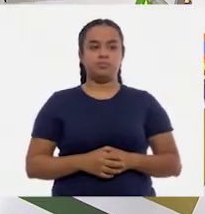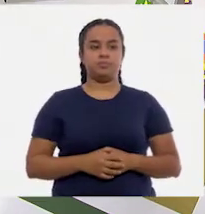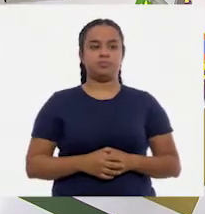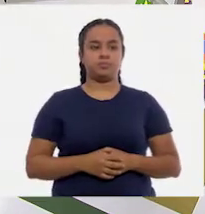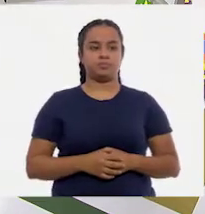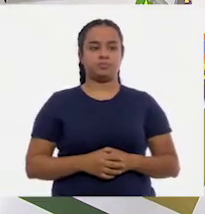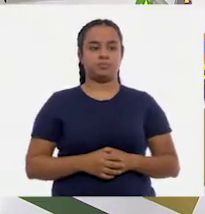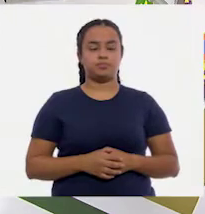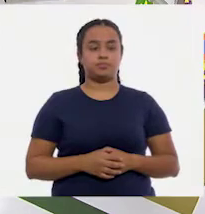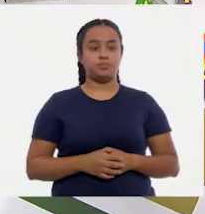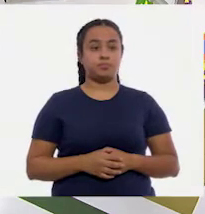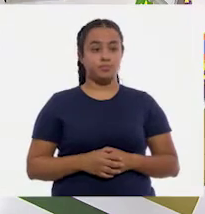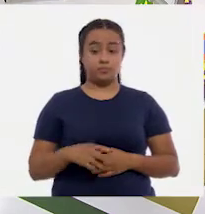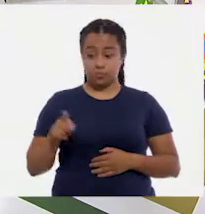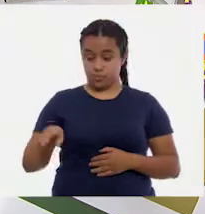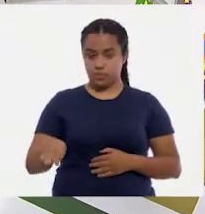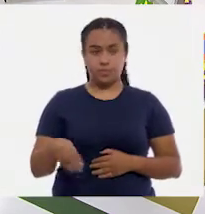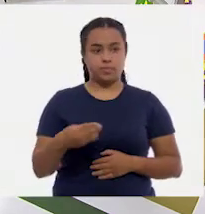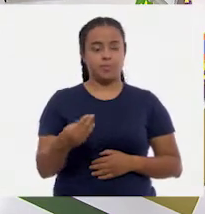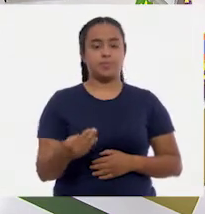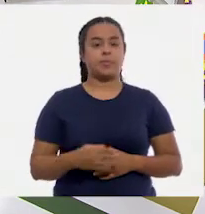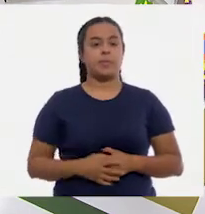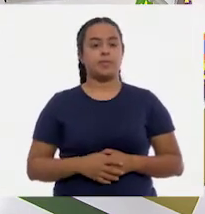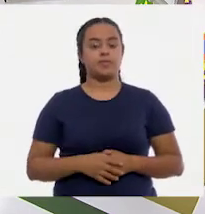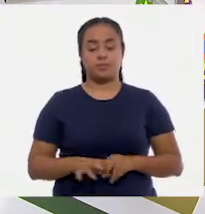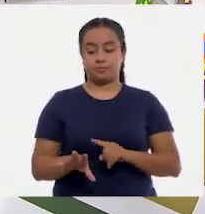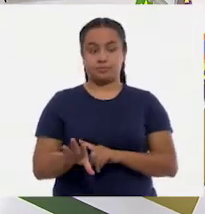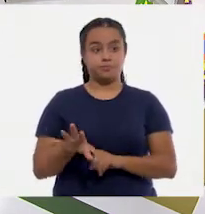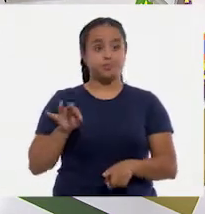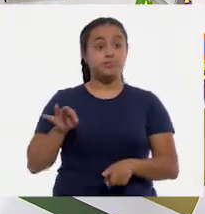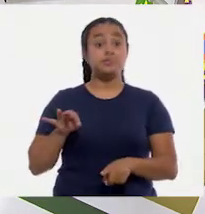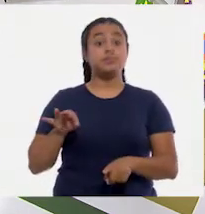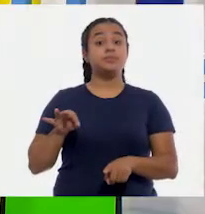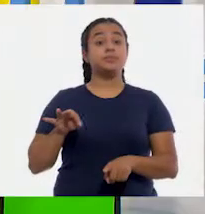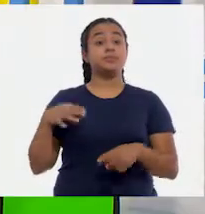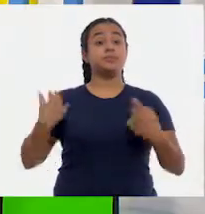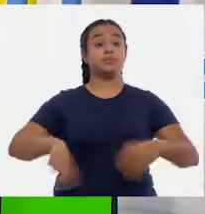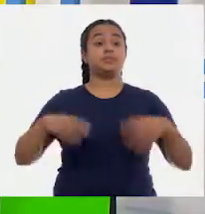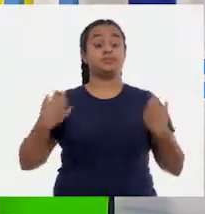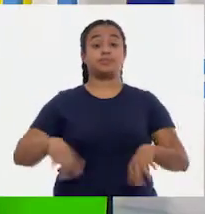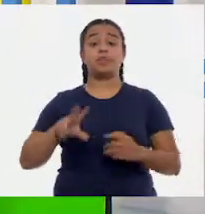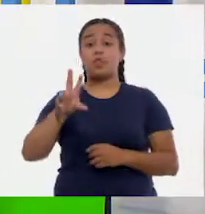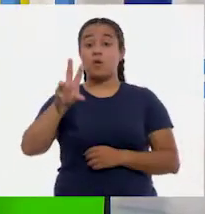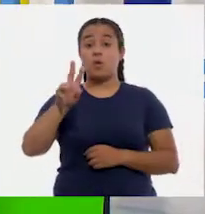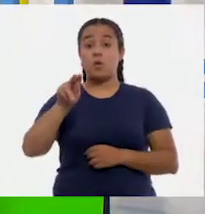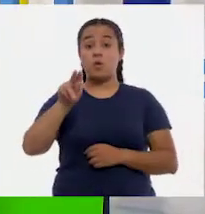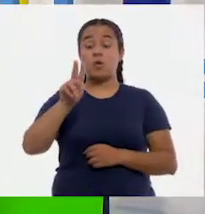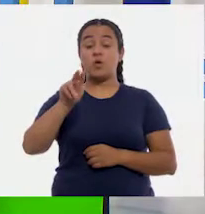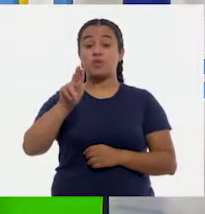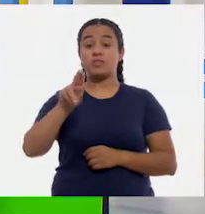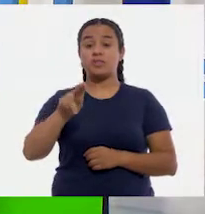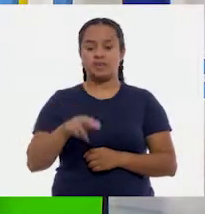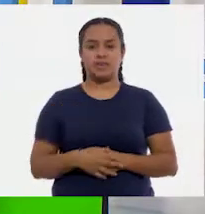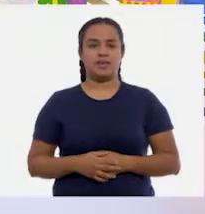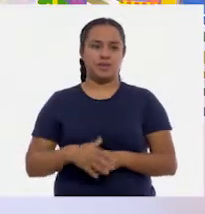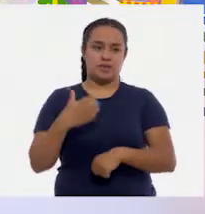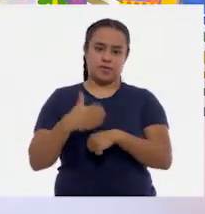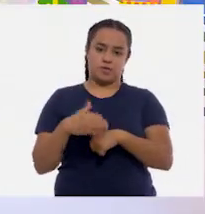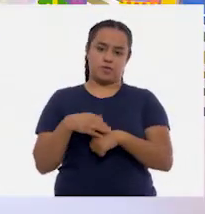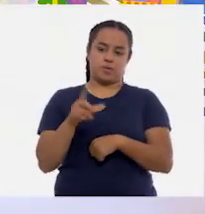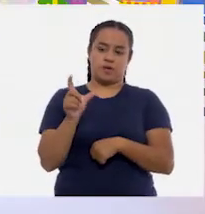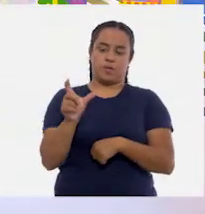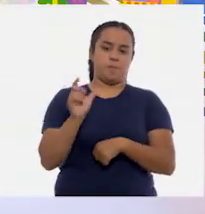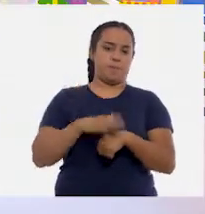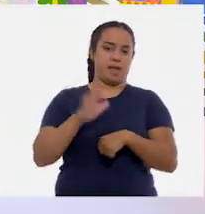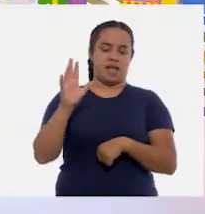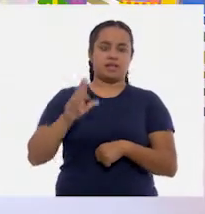que entonces... ¿Tú la vas a tomar? ¿A qué? Hay escogerla. ¡Oh, un número más grande! Es un número más grande.